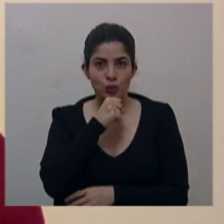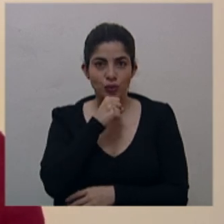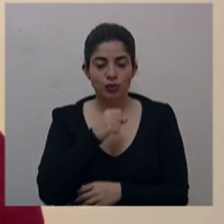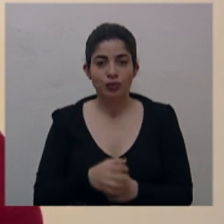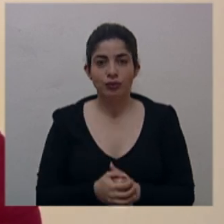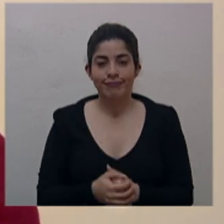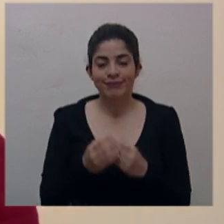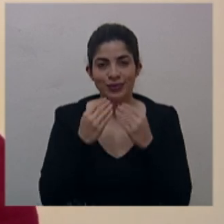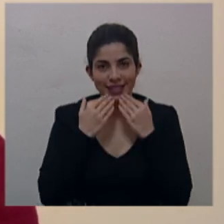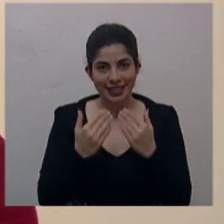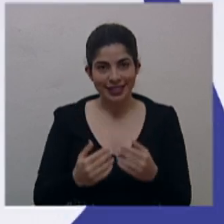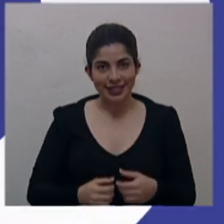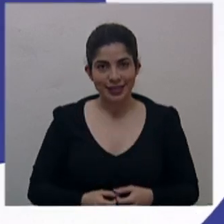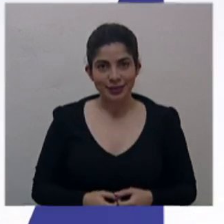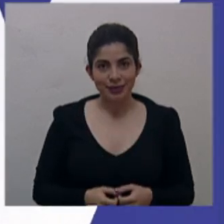Muchas gracias.